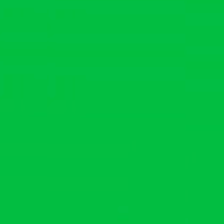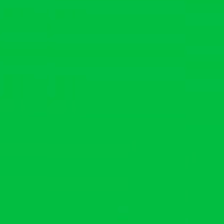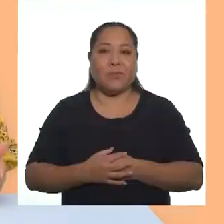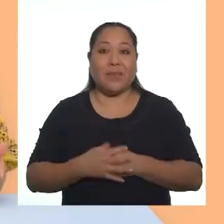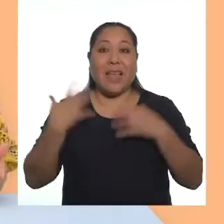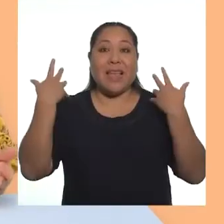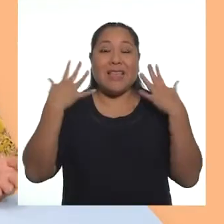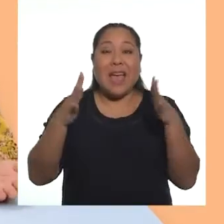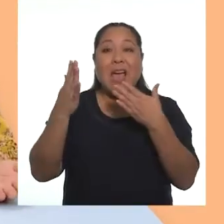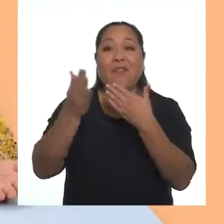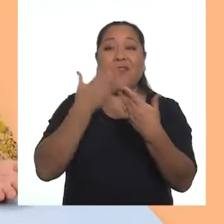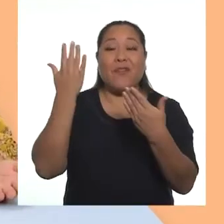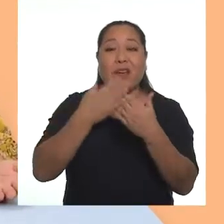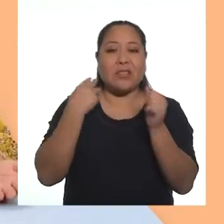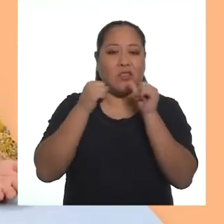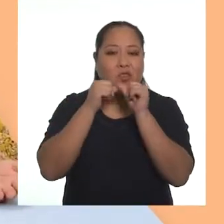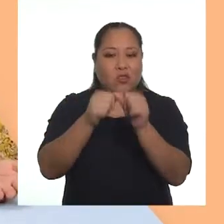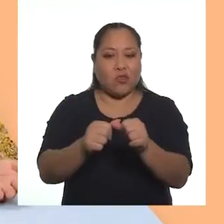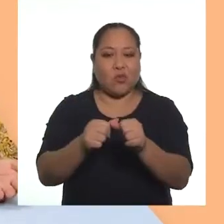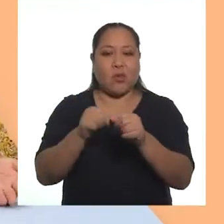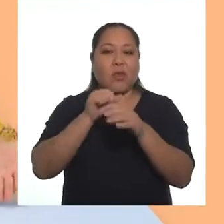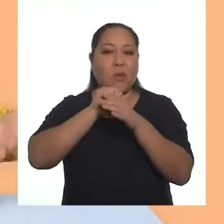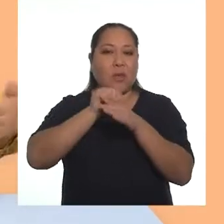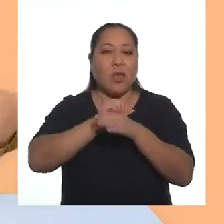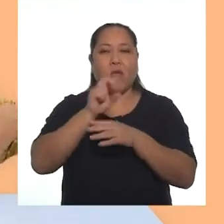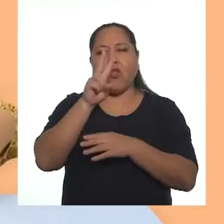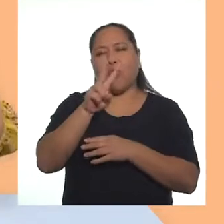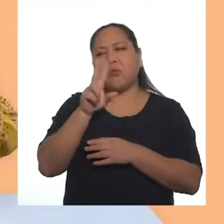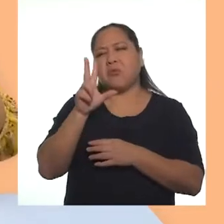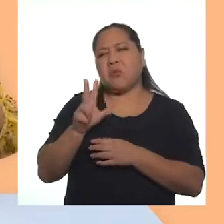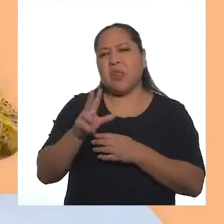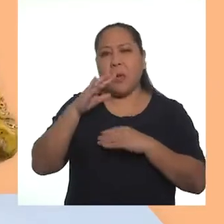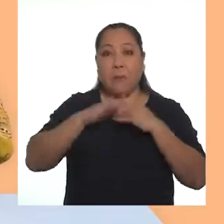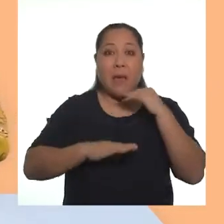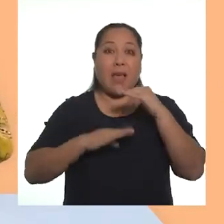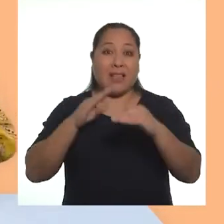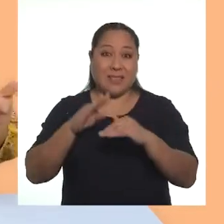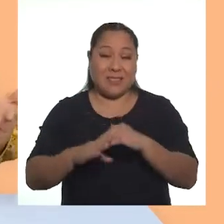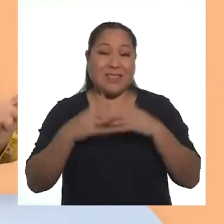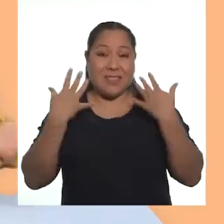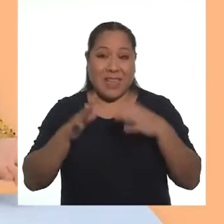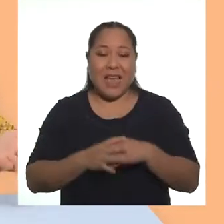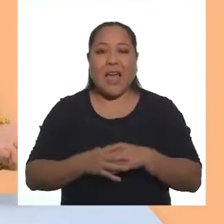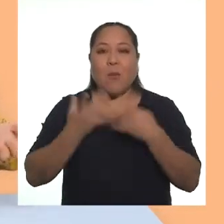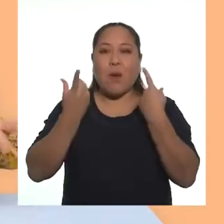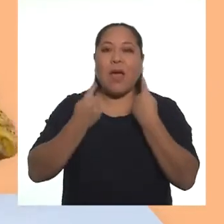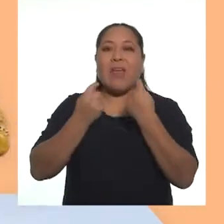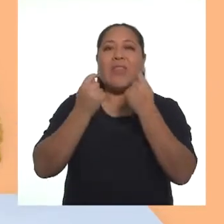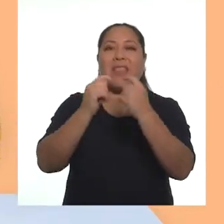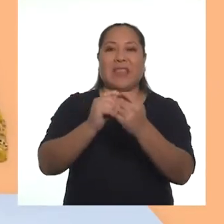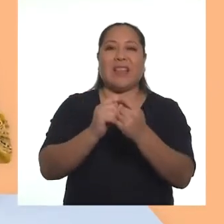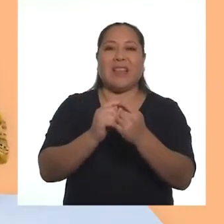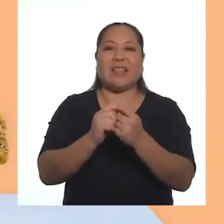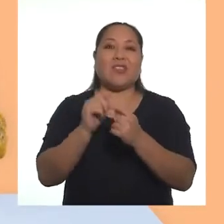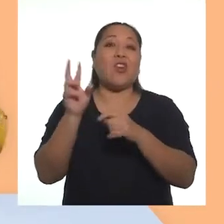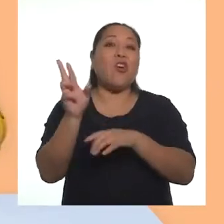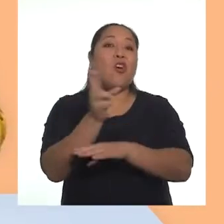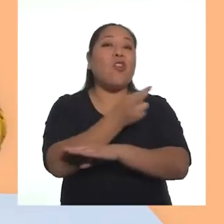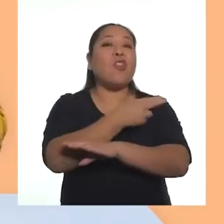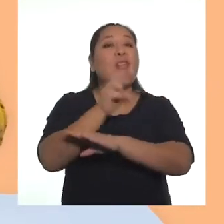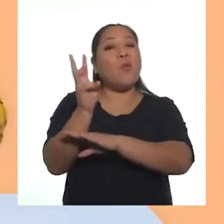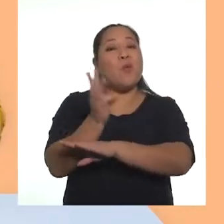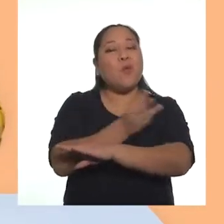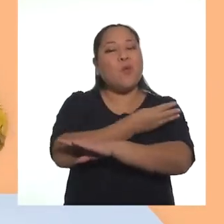cuando les resulte sencillo seguir una secuencia de dos o tres pasos de baile pueden intentar